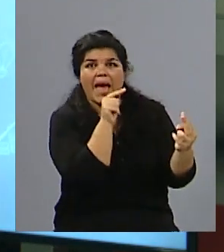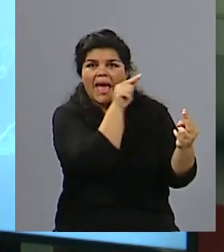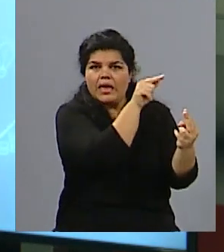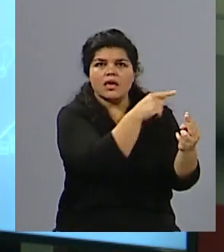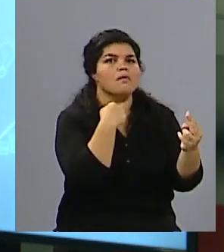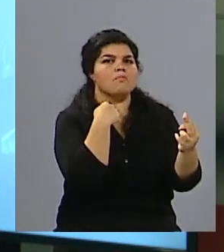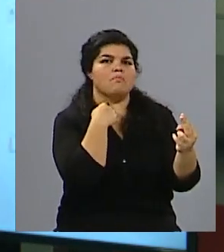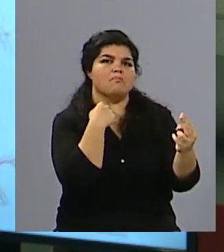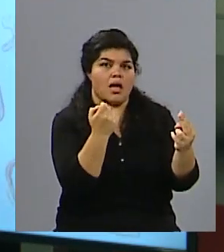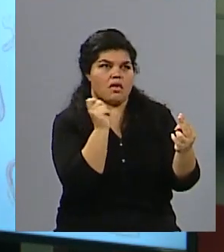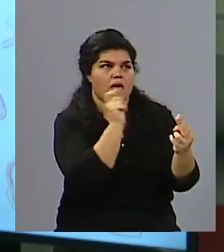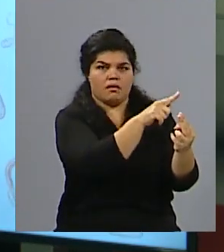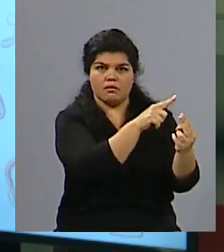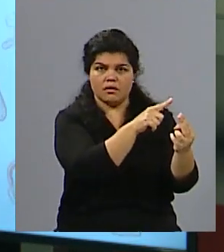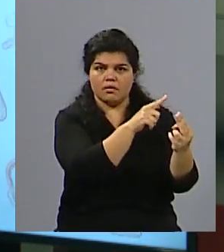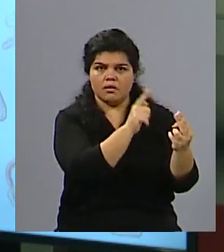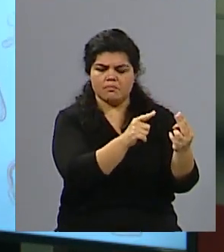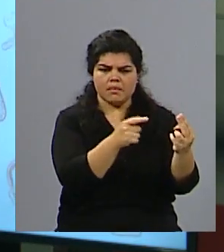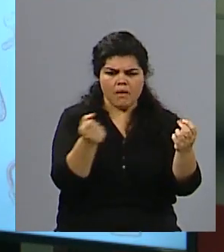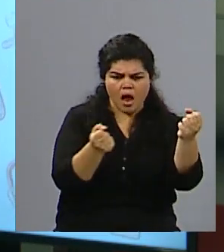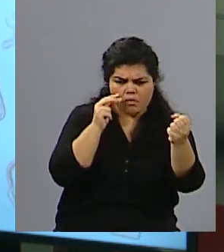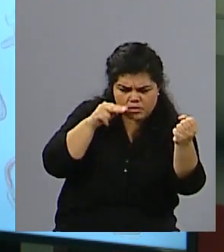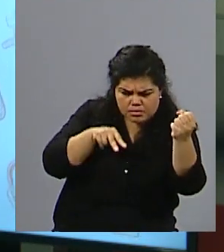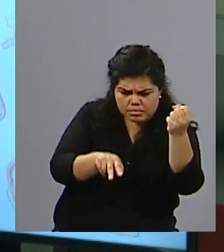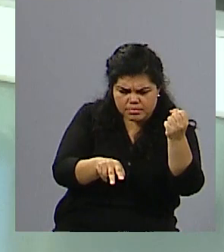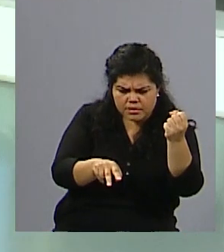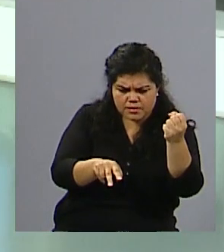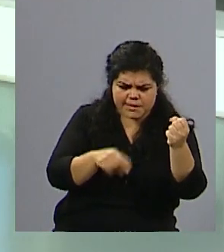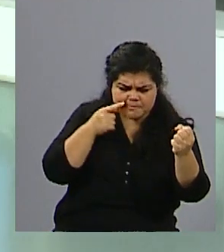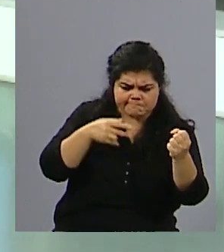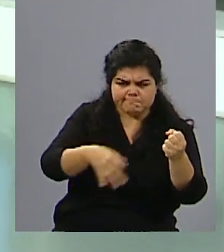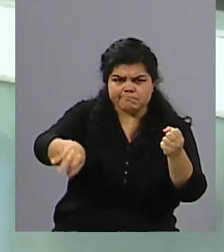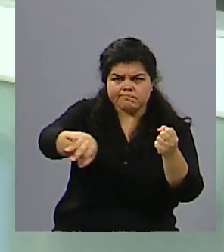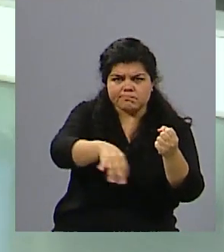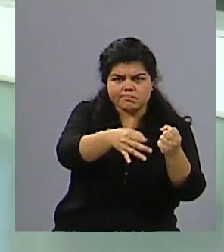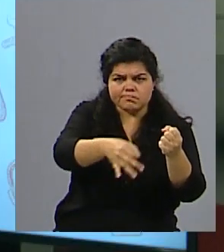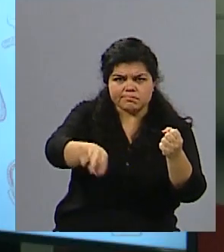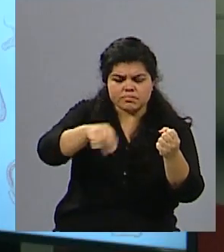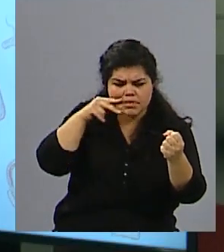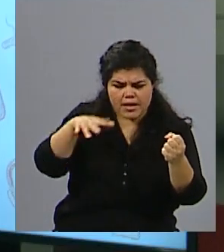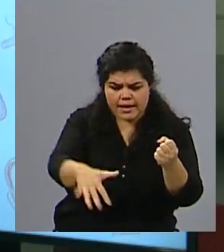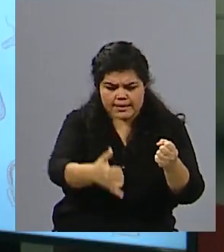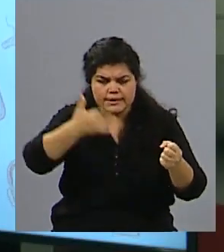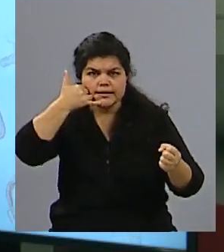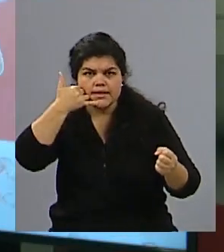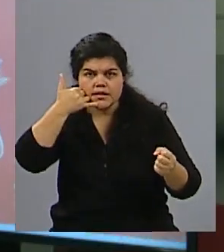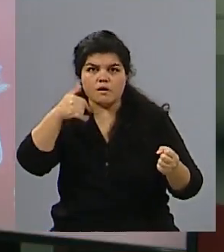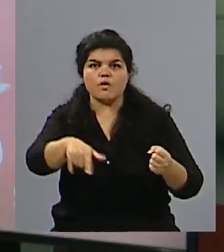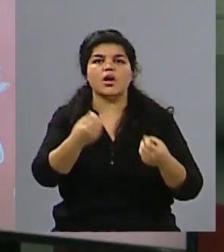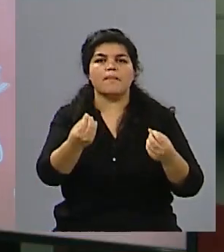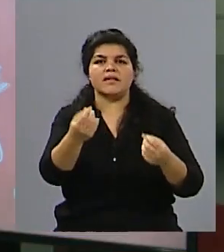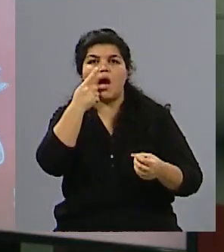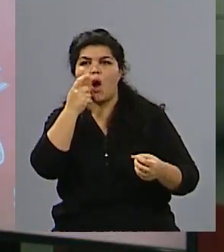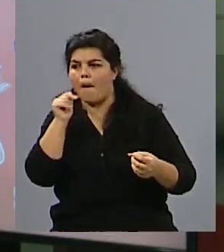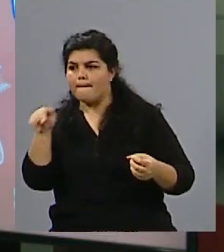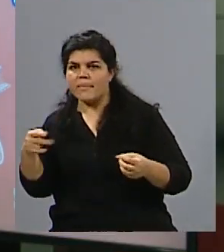literal. Bueno, lo que ella ha contado en una entrevista ayer era que, lamentablemente, la justicia argentina nunca le dio la protección